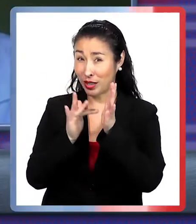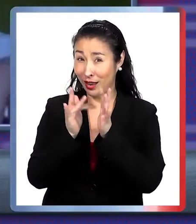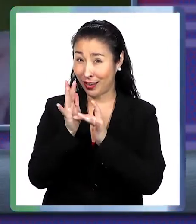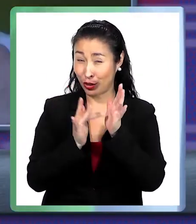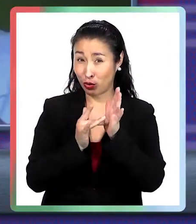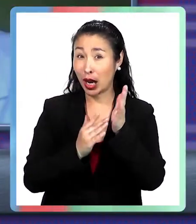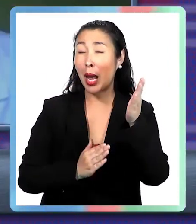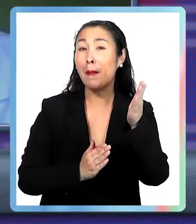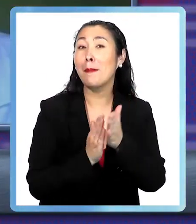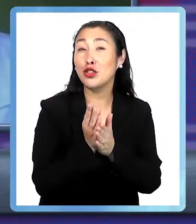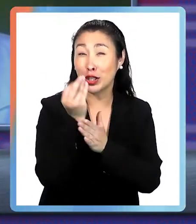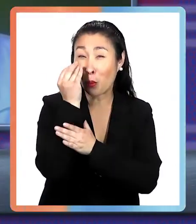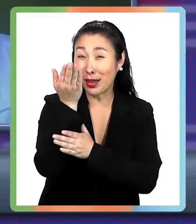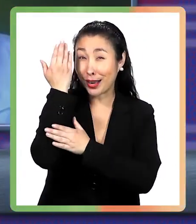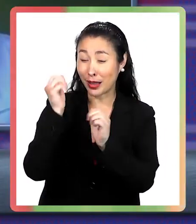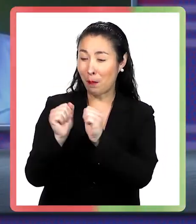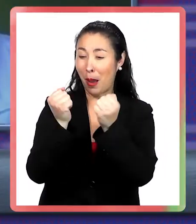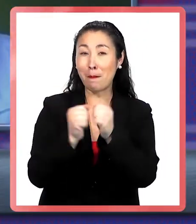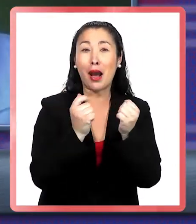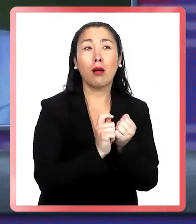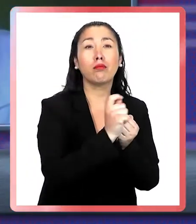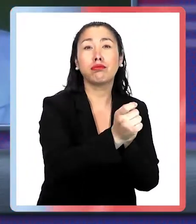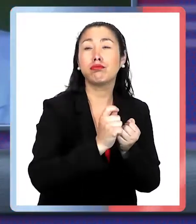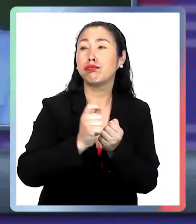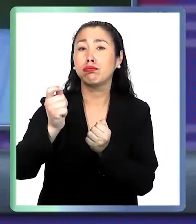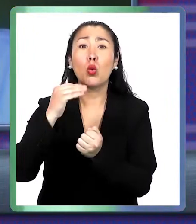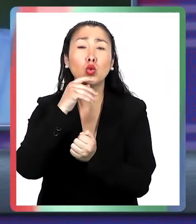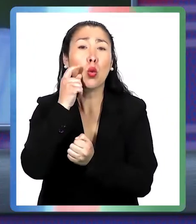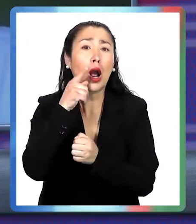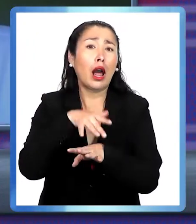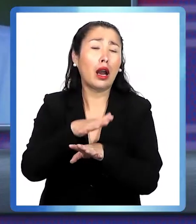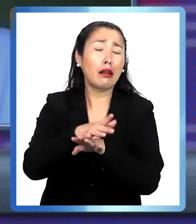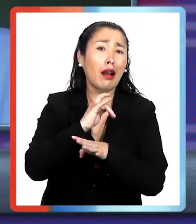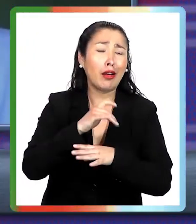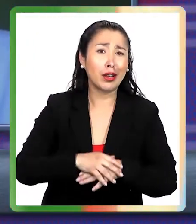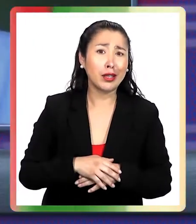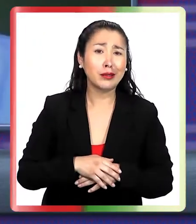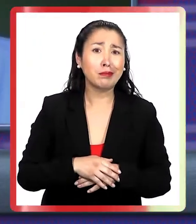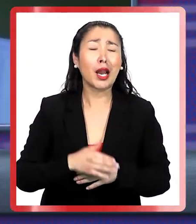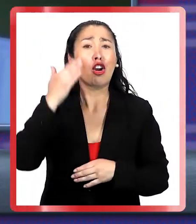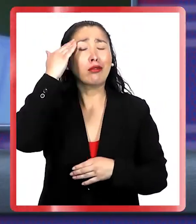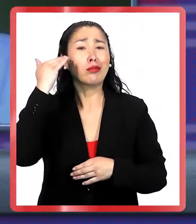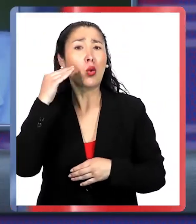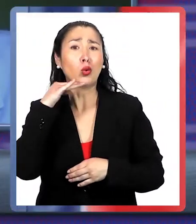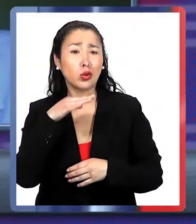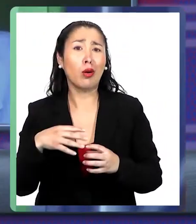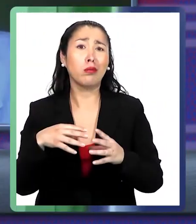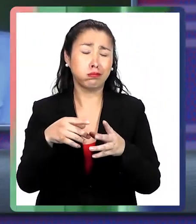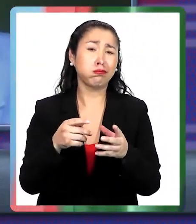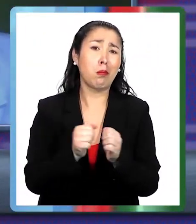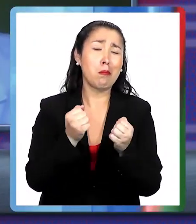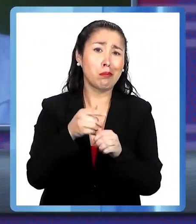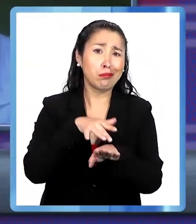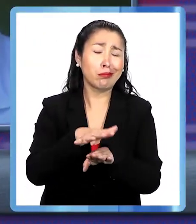partió el pan integral, no había hostia blanca. Cristóbal Colón comió pan integral, Bernardo Higgins comió pan integral, Diego Portales comió